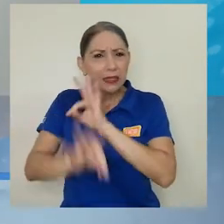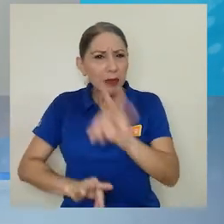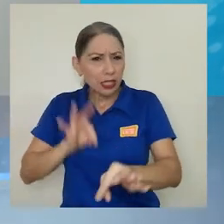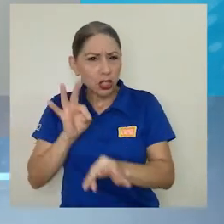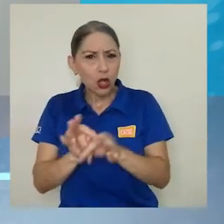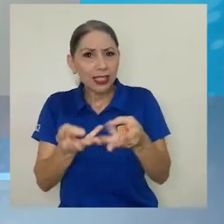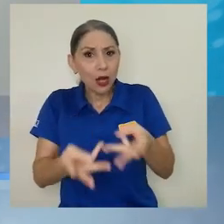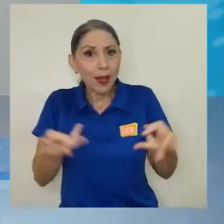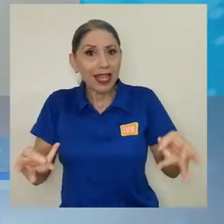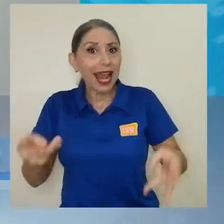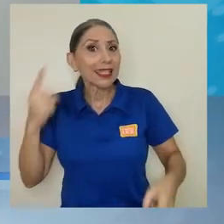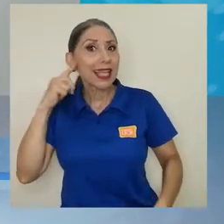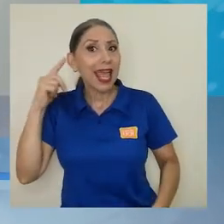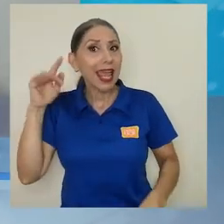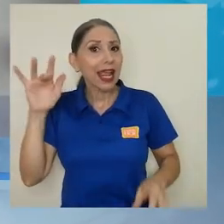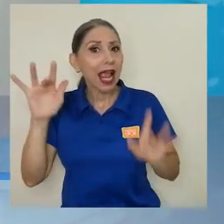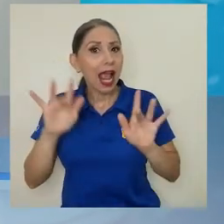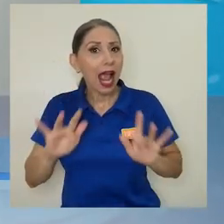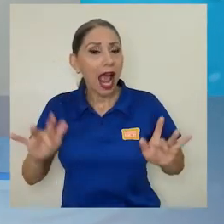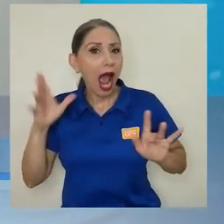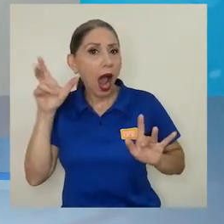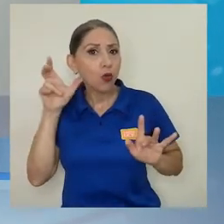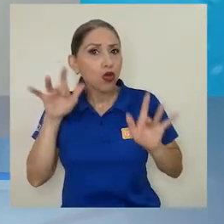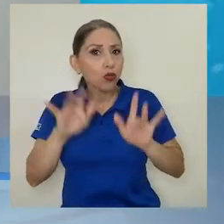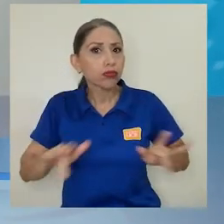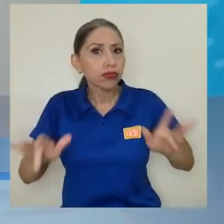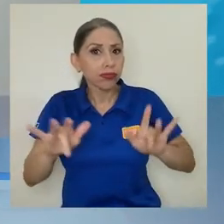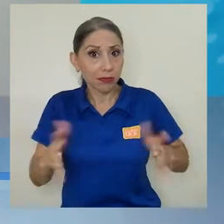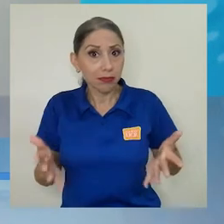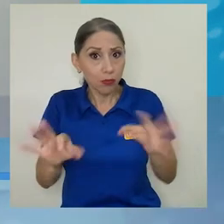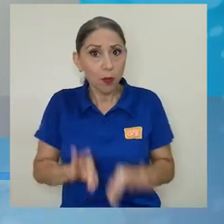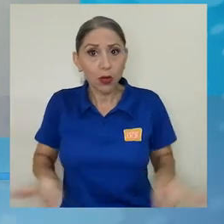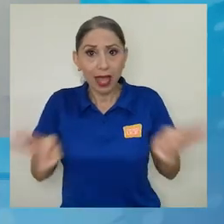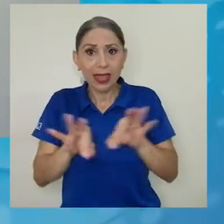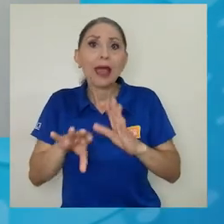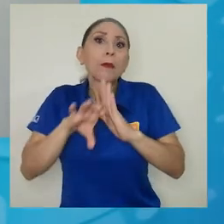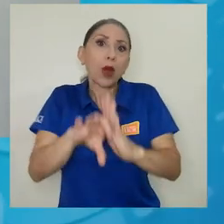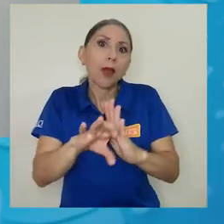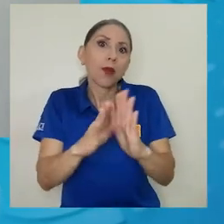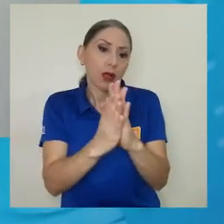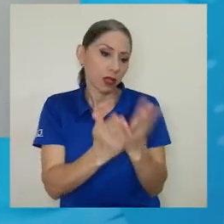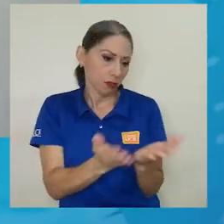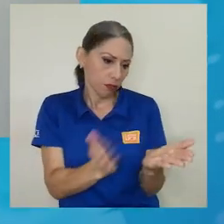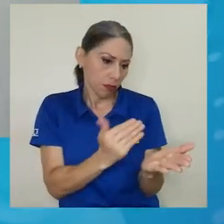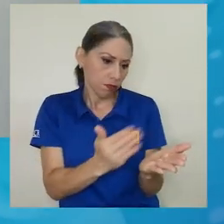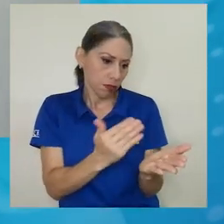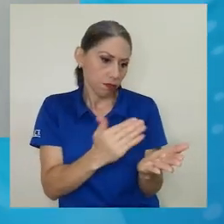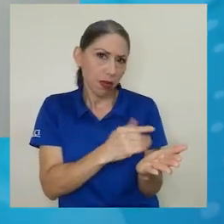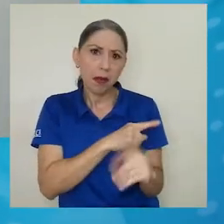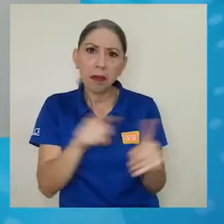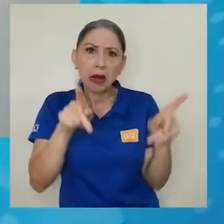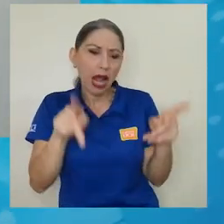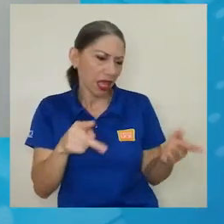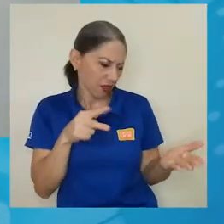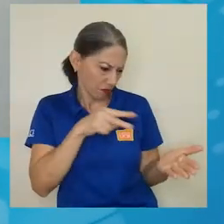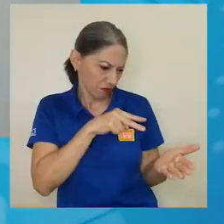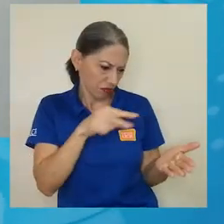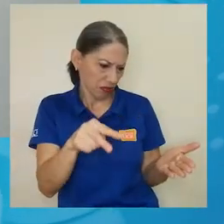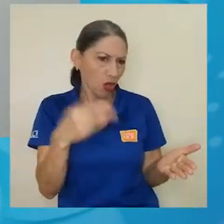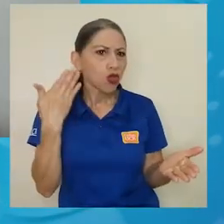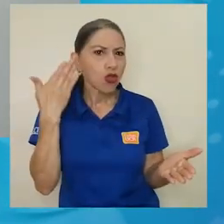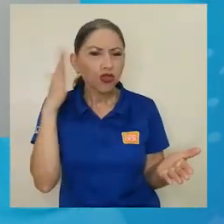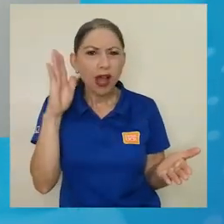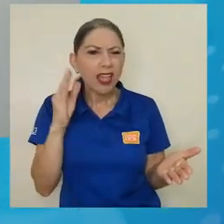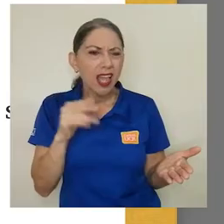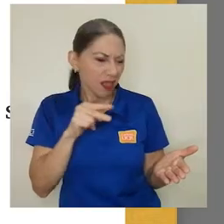audio, que eso es muy importante, ¿verdad? Entonces, ¿qué haces vos con una enciclopedia que tiene todo escrito pero la gente no sabe cómo se pronuncia, cómo